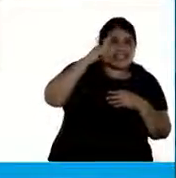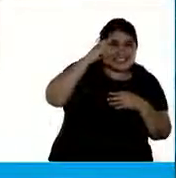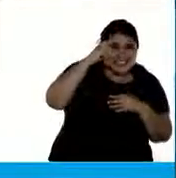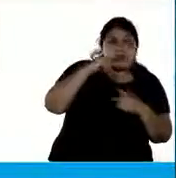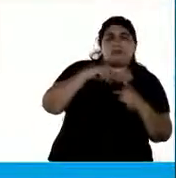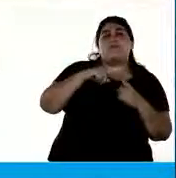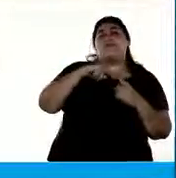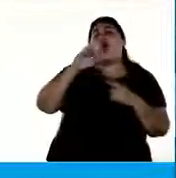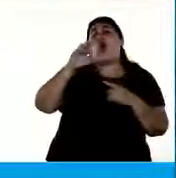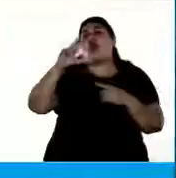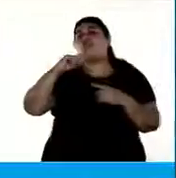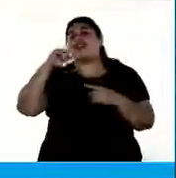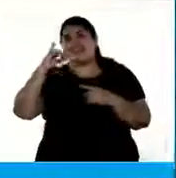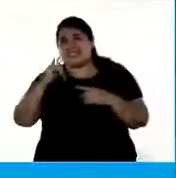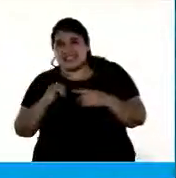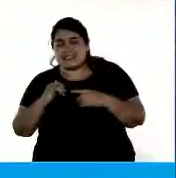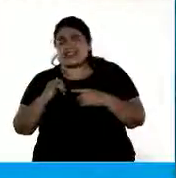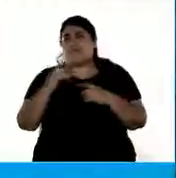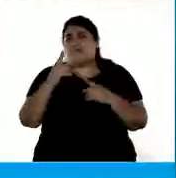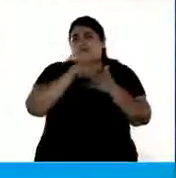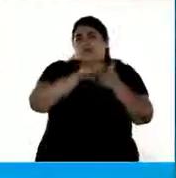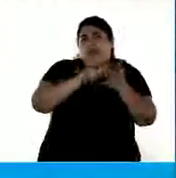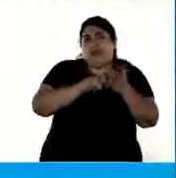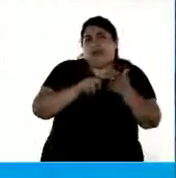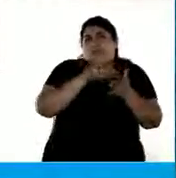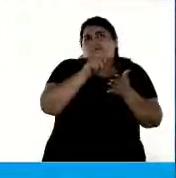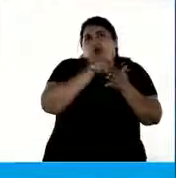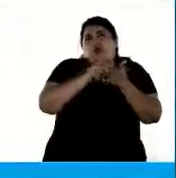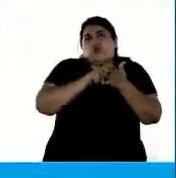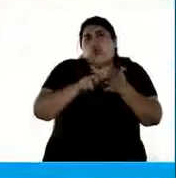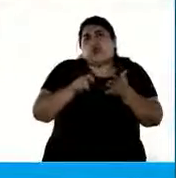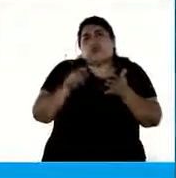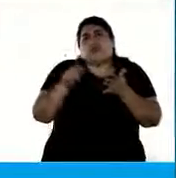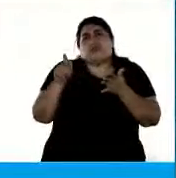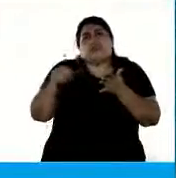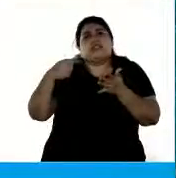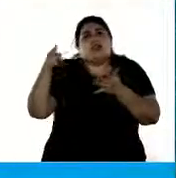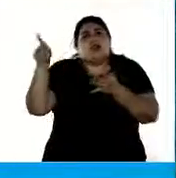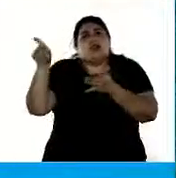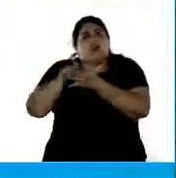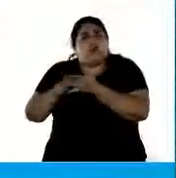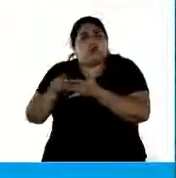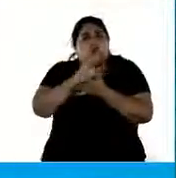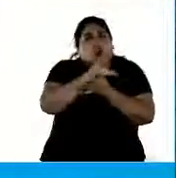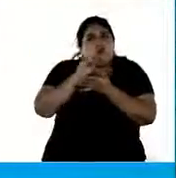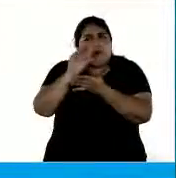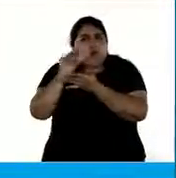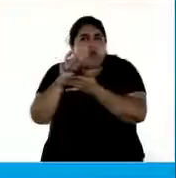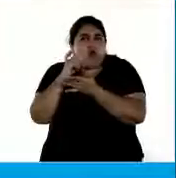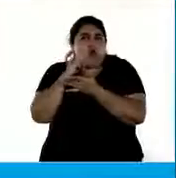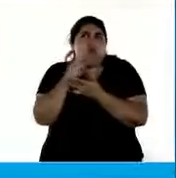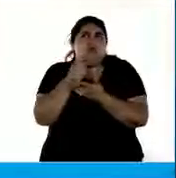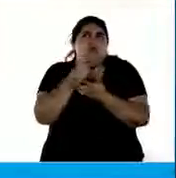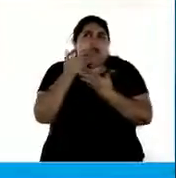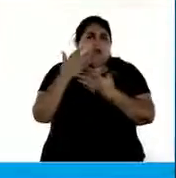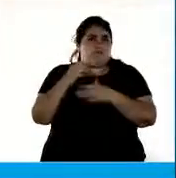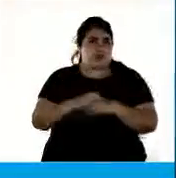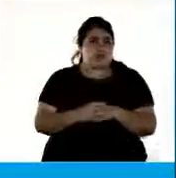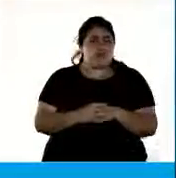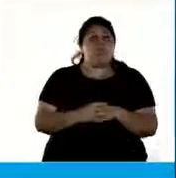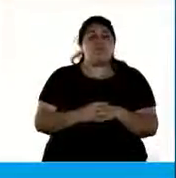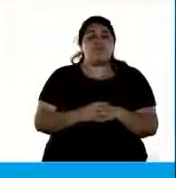fueron los causantes de muchas de sus obras a lo largo de su vida Fue